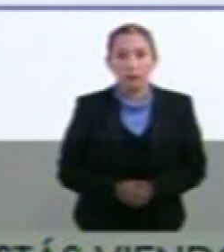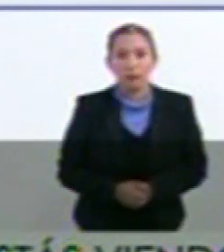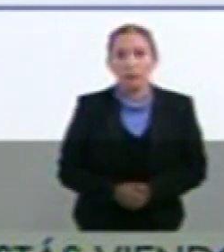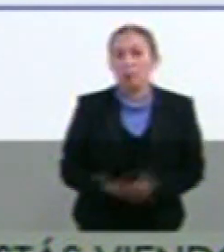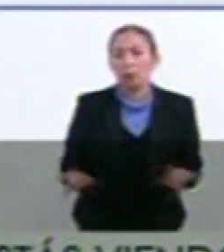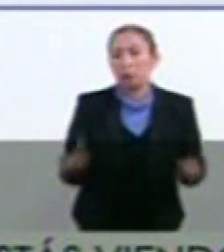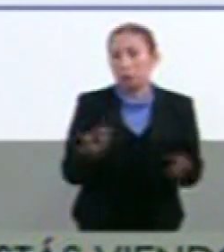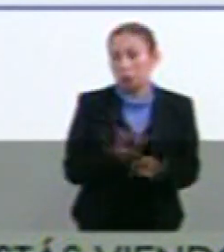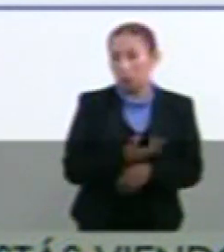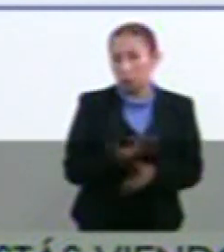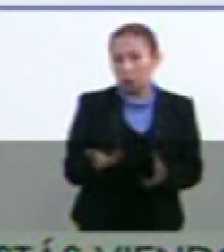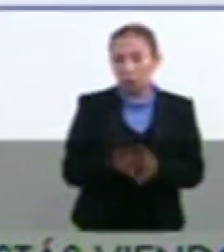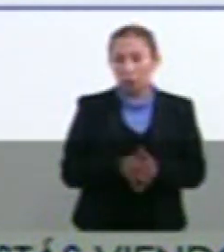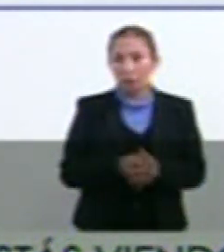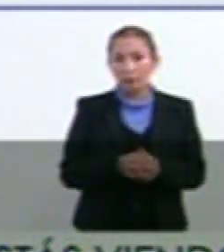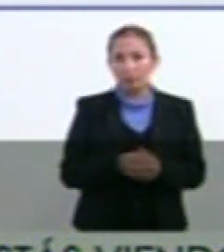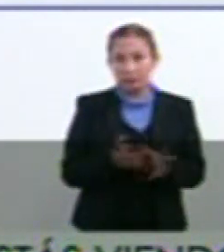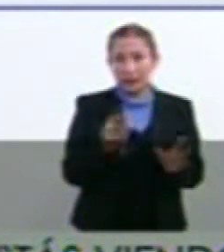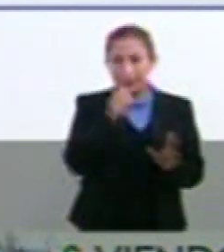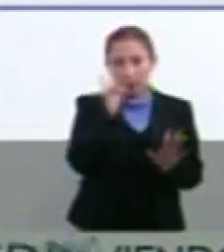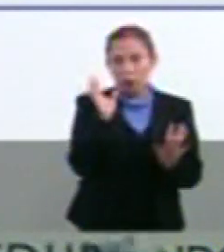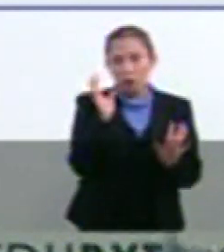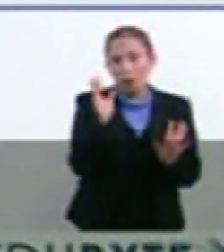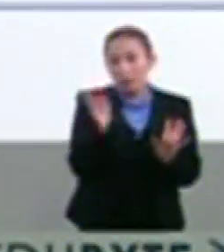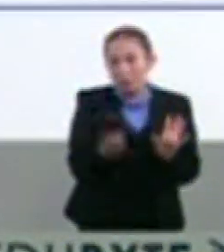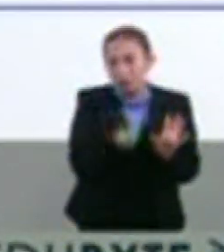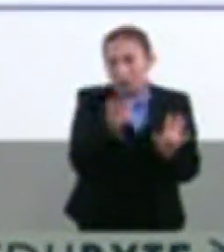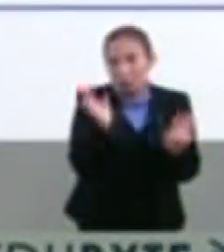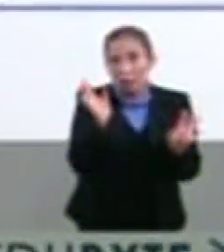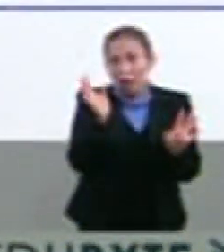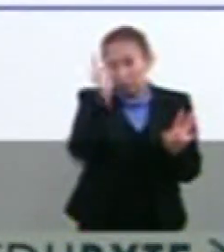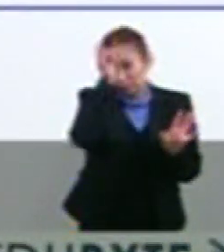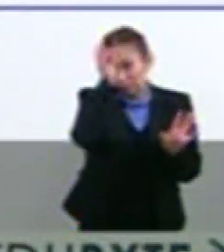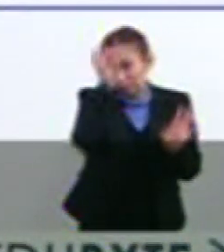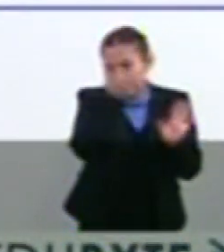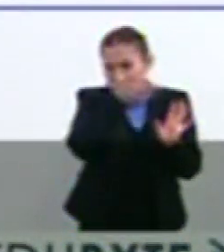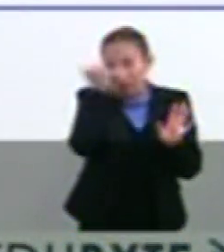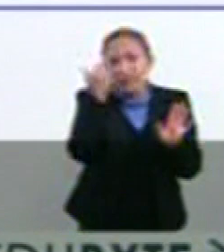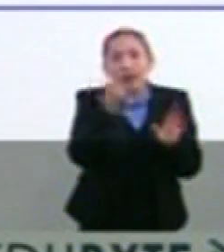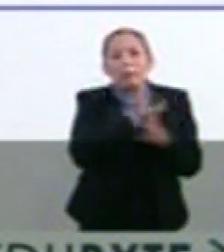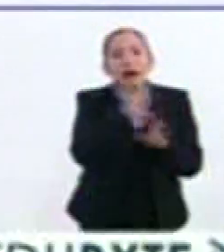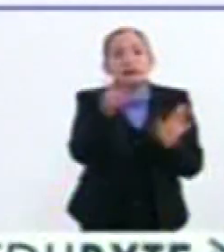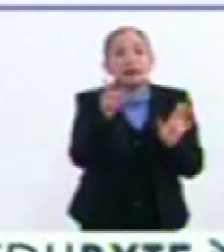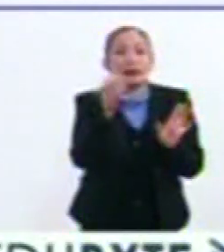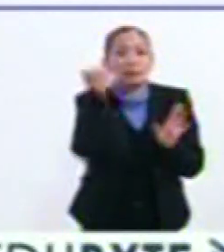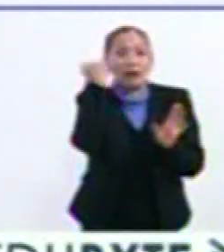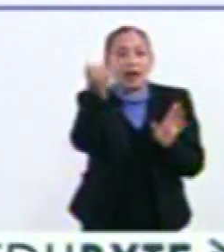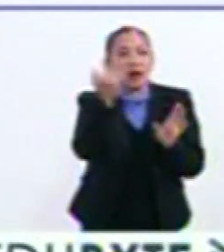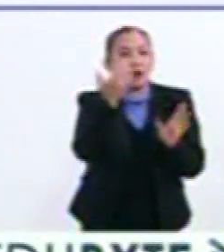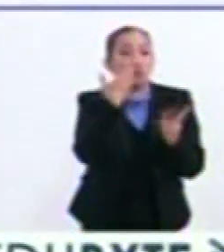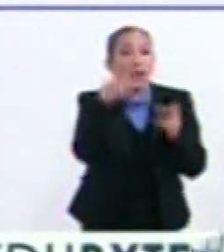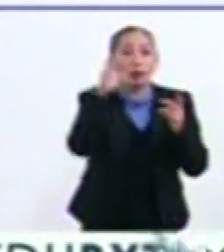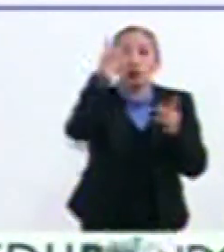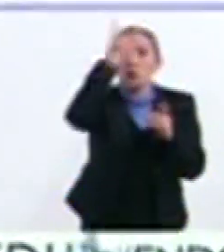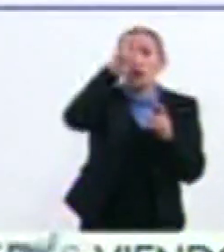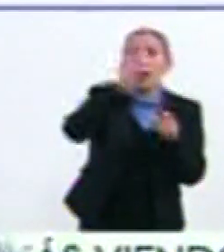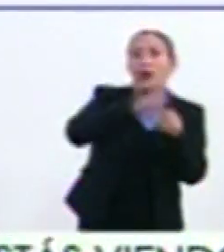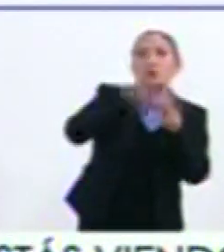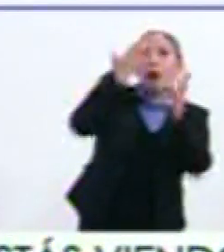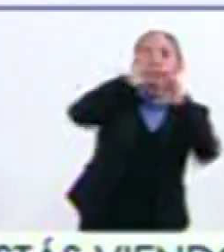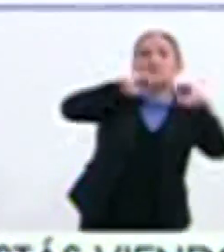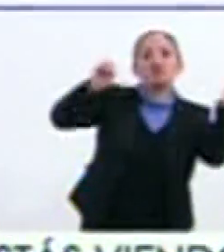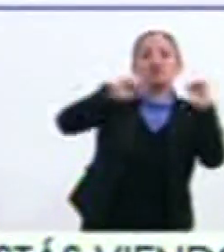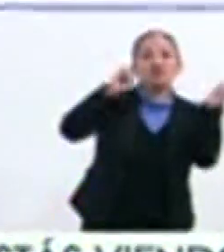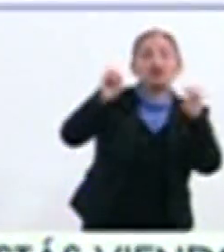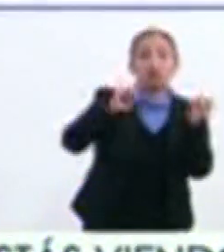¿Qué pasaría? Seguramente es una pregunta muy tonta Pero bueno ¿Qué pasaría si no hubiera No hubiéramos tenido un satélite natural? ¿No